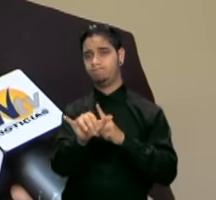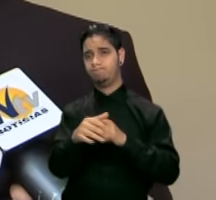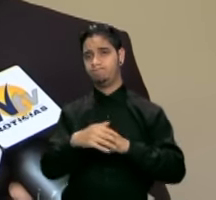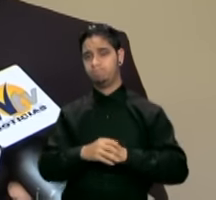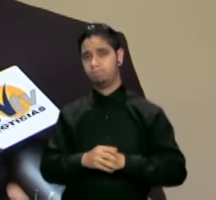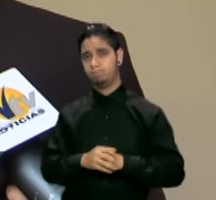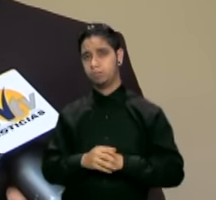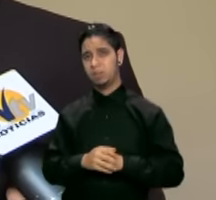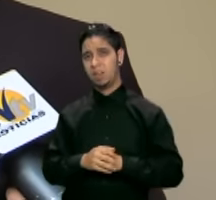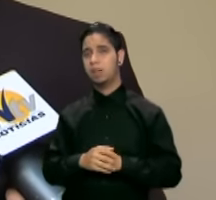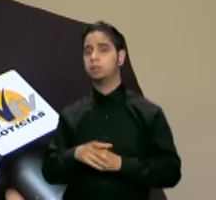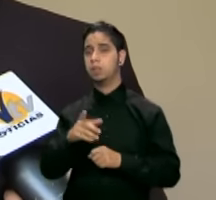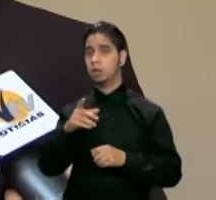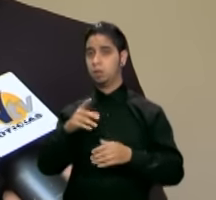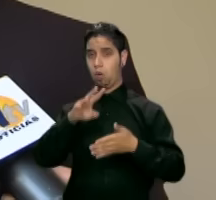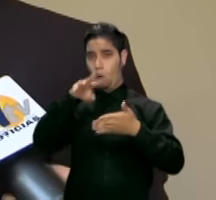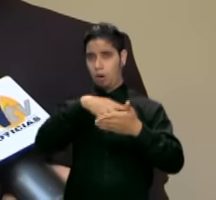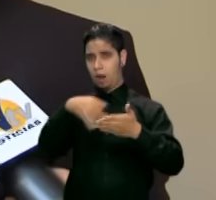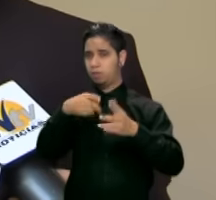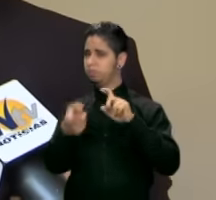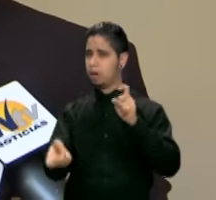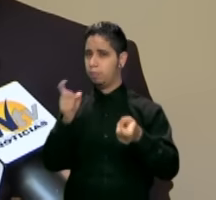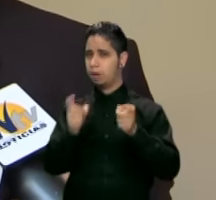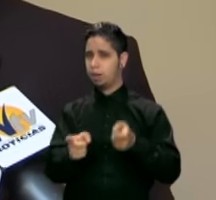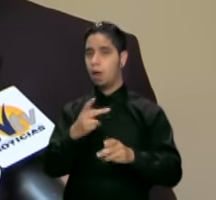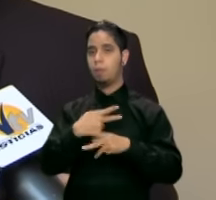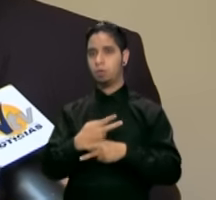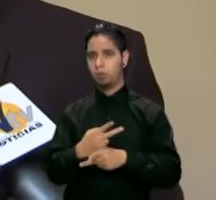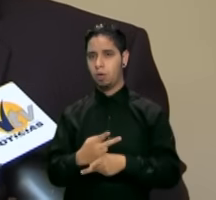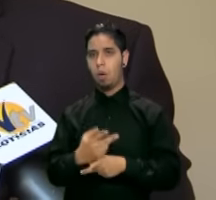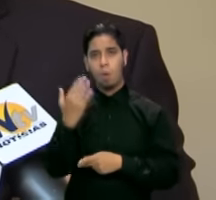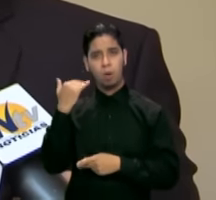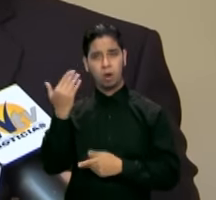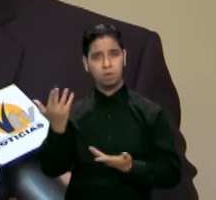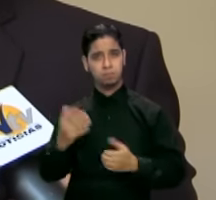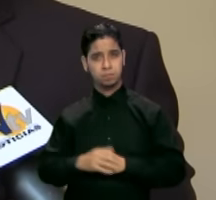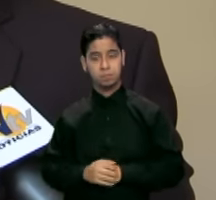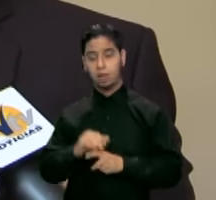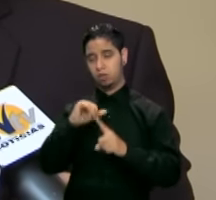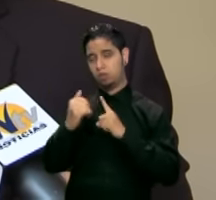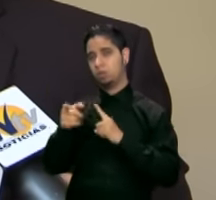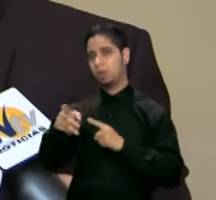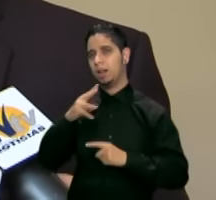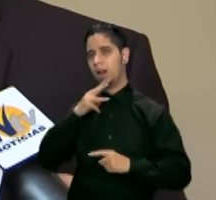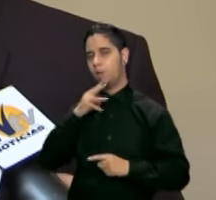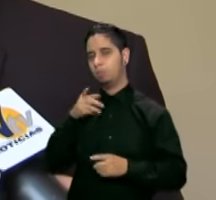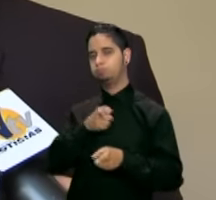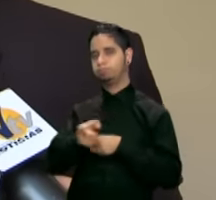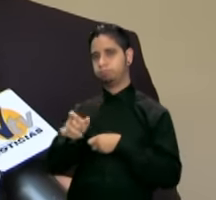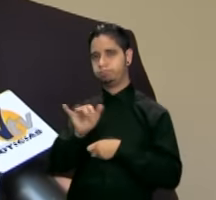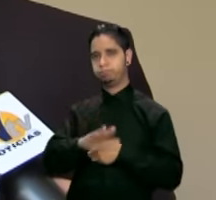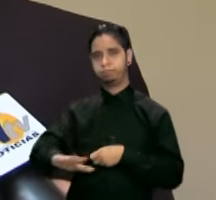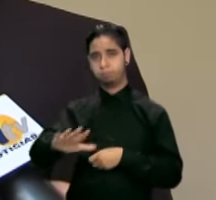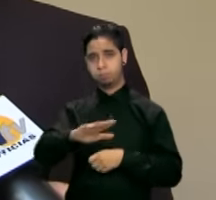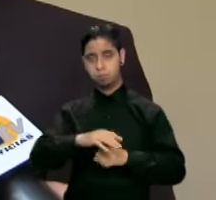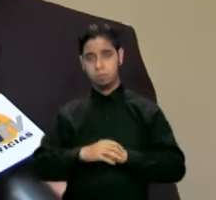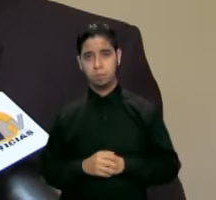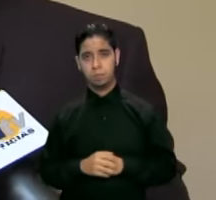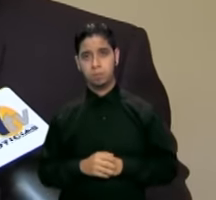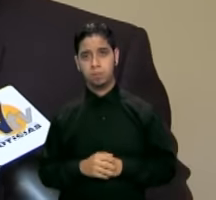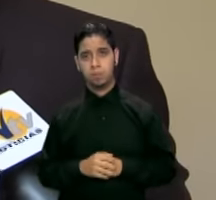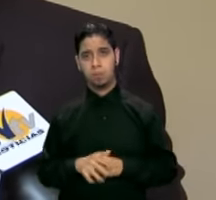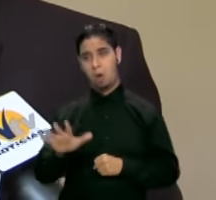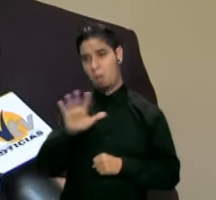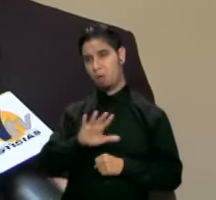itinerarios de producción por la situación del racionamiento. Así que esos son los estimados que tenemos, entre